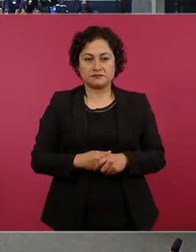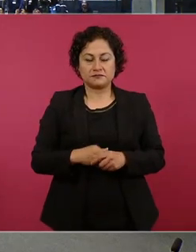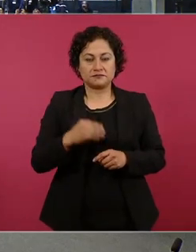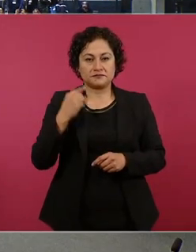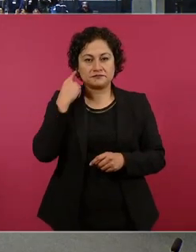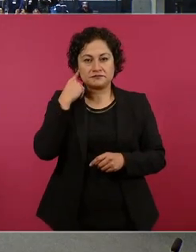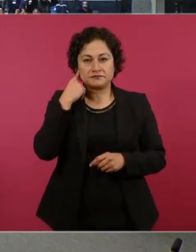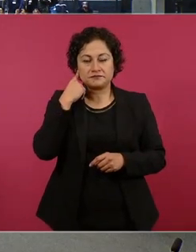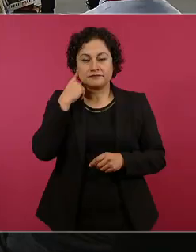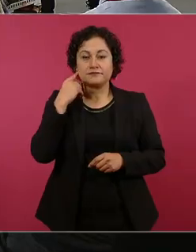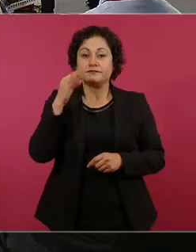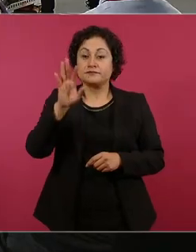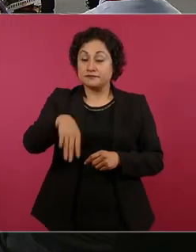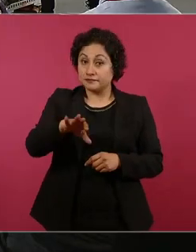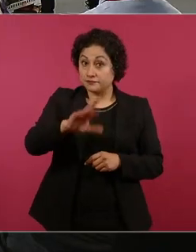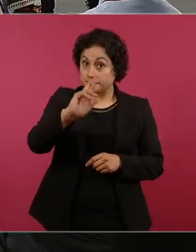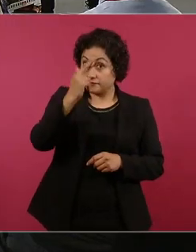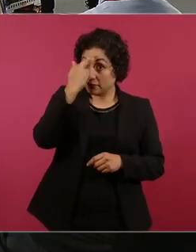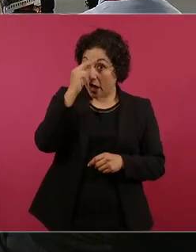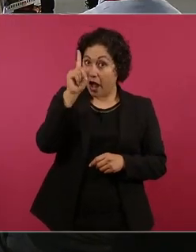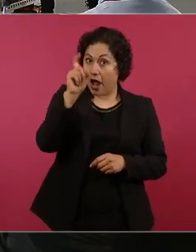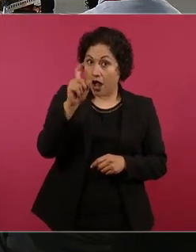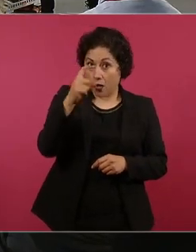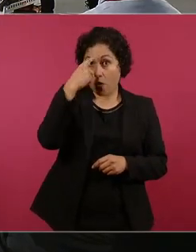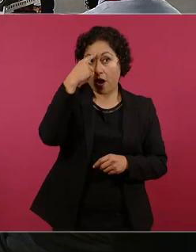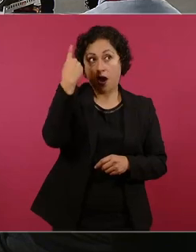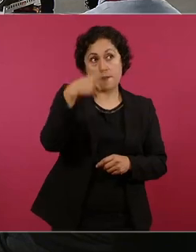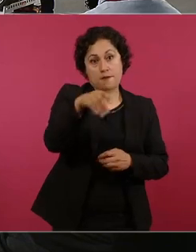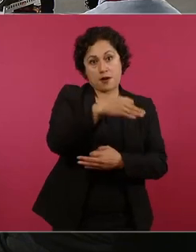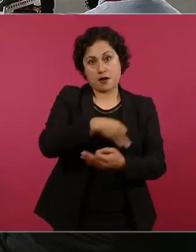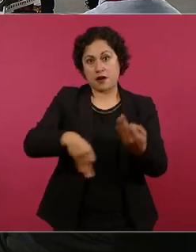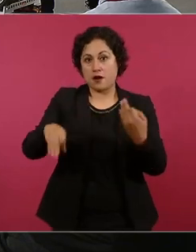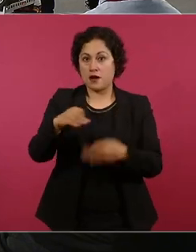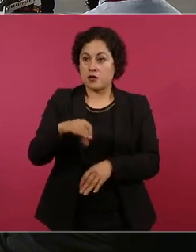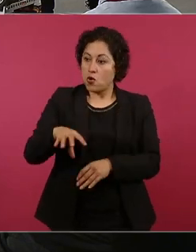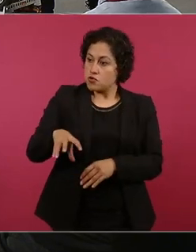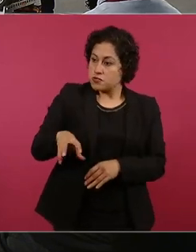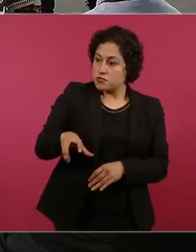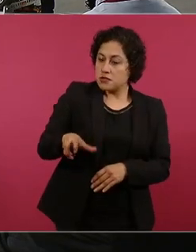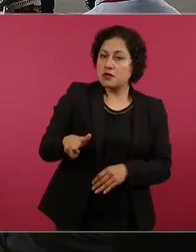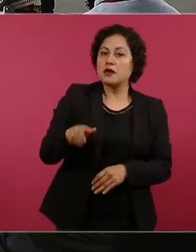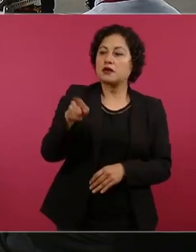ya ciérrale te la estás acabando